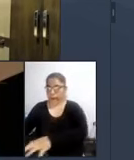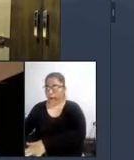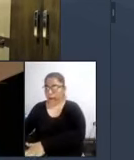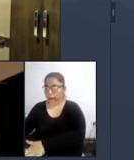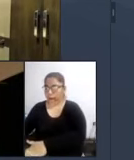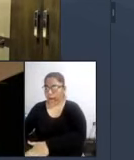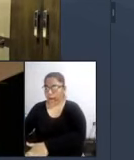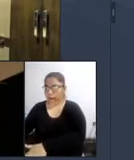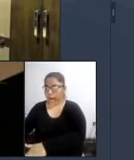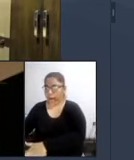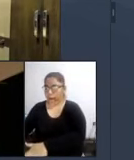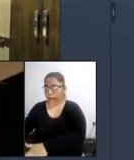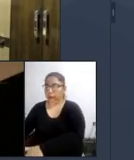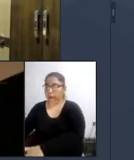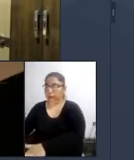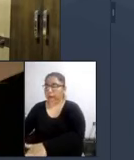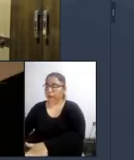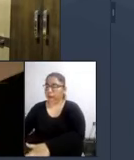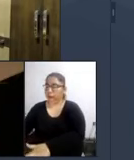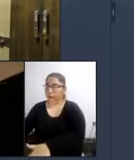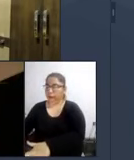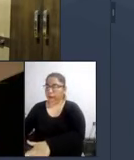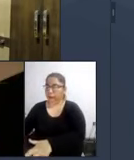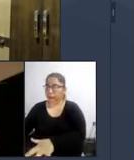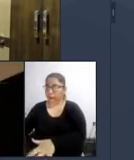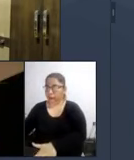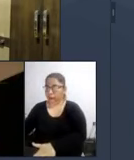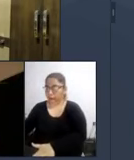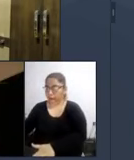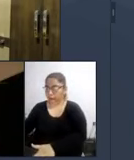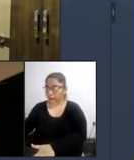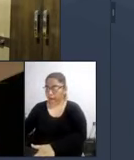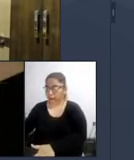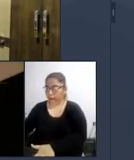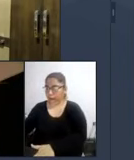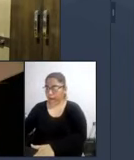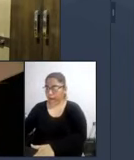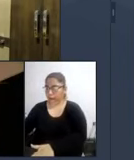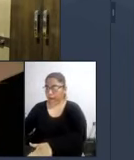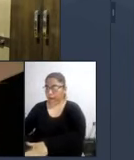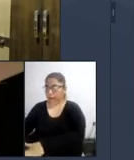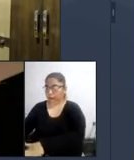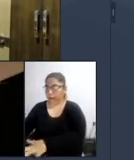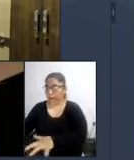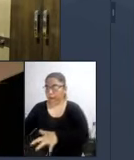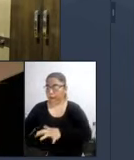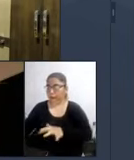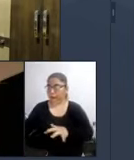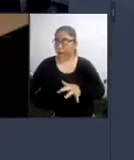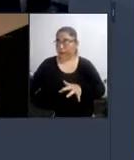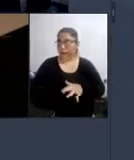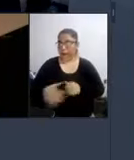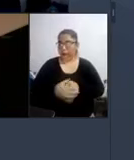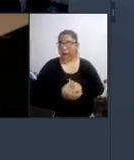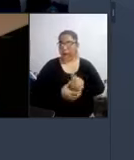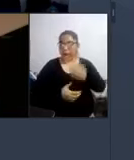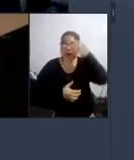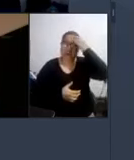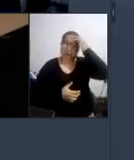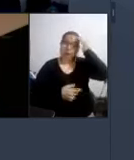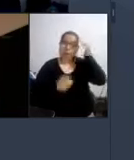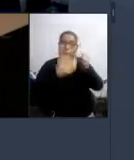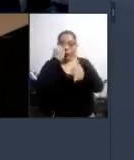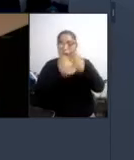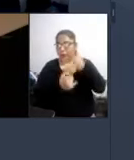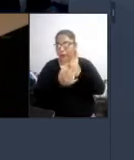ahora sí me escuchan perfecto fuerte y claro qué bueno qué bueno gracias bien solo para finalizar